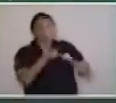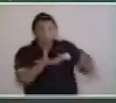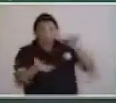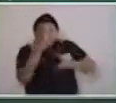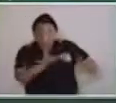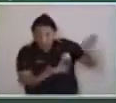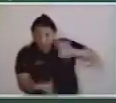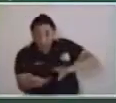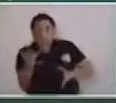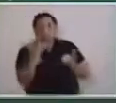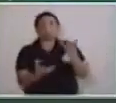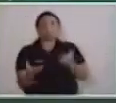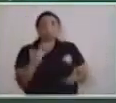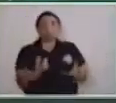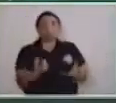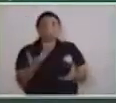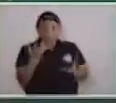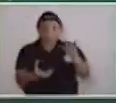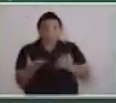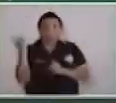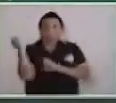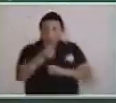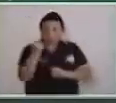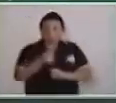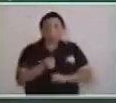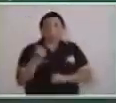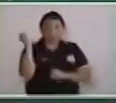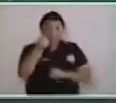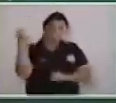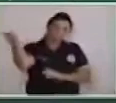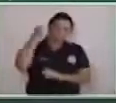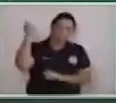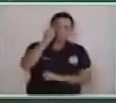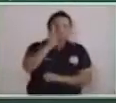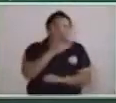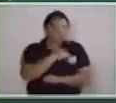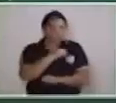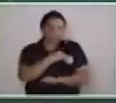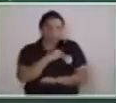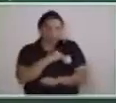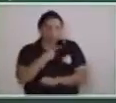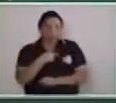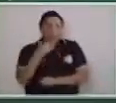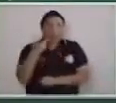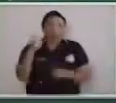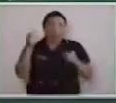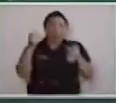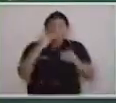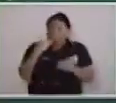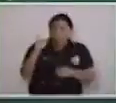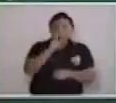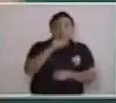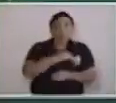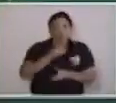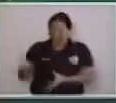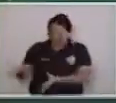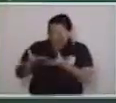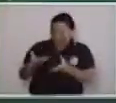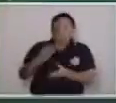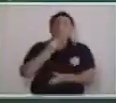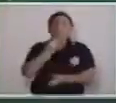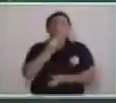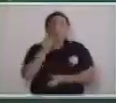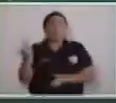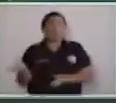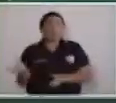el fuego El fuego no quiere quemar el palo, el palo no quiere pegarle al lobo Lobo no quiere sacar a la chiva, la chiva no